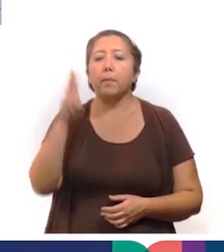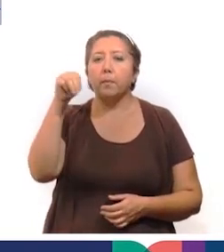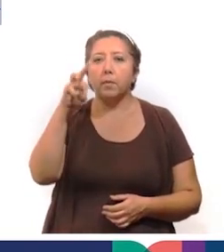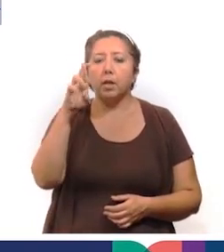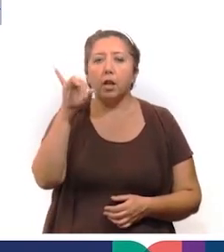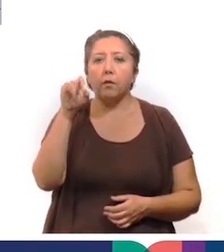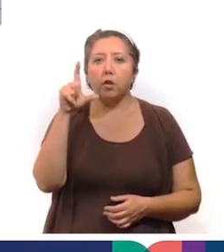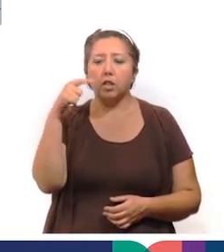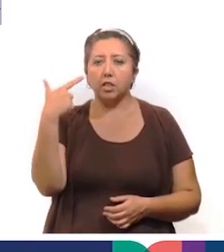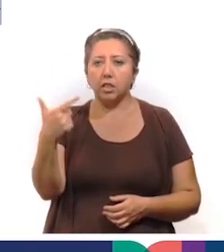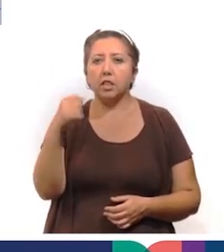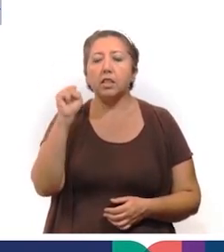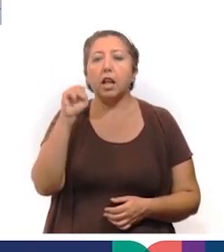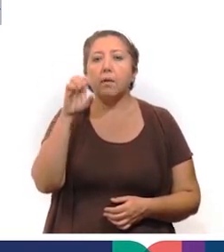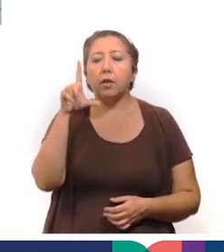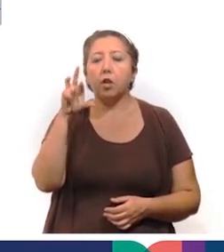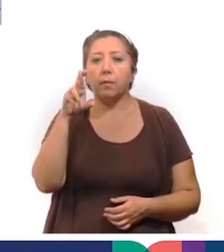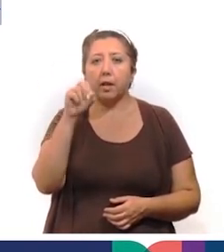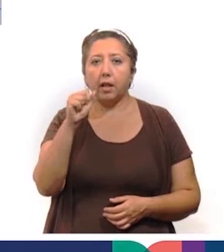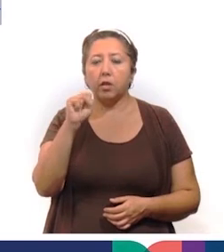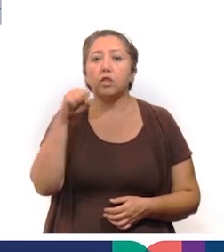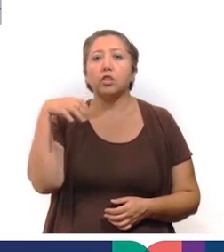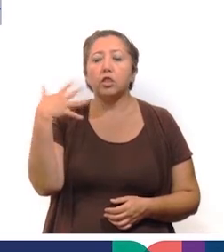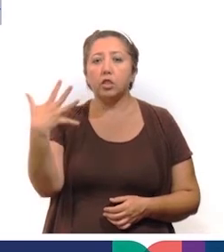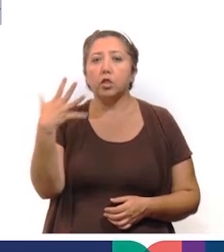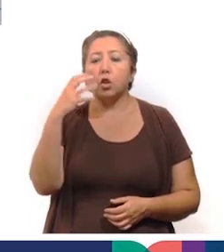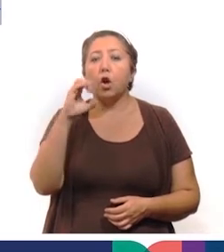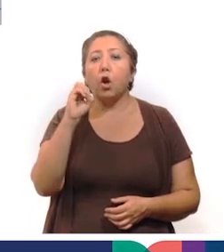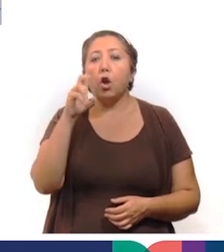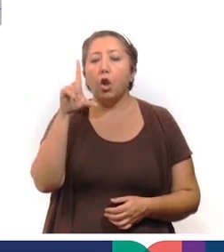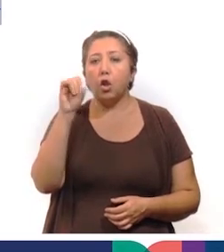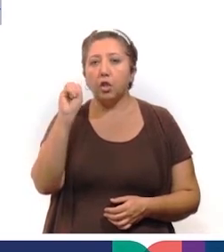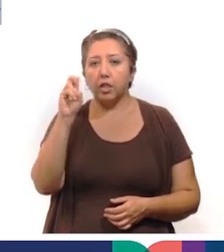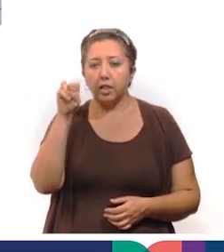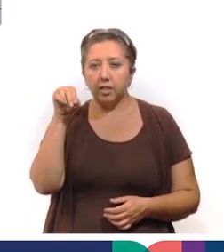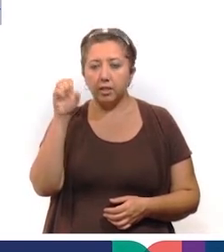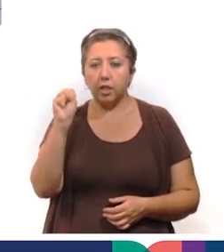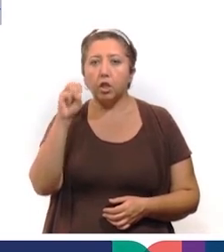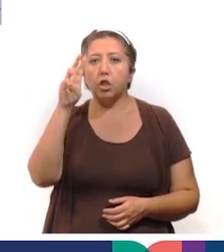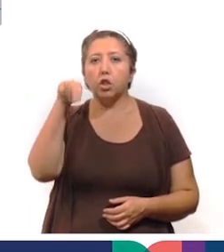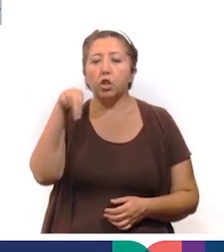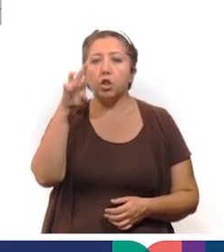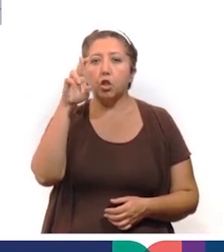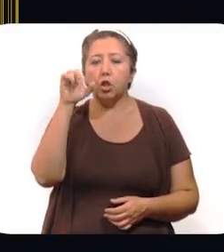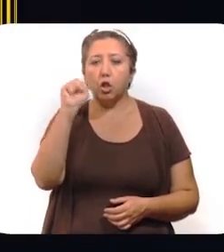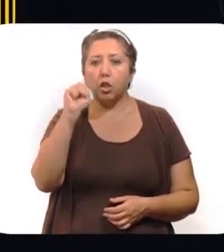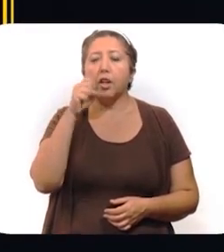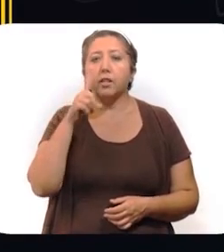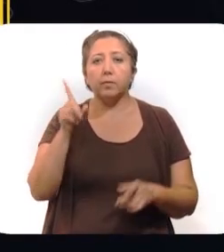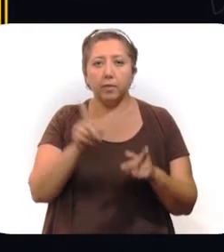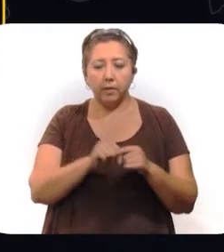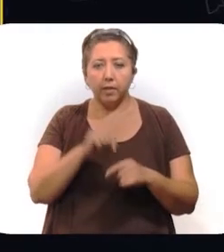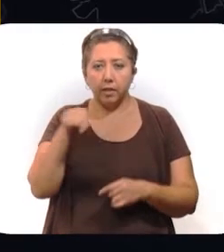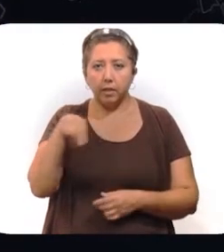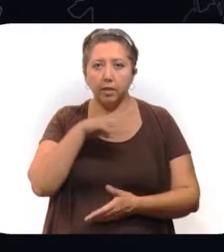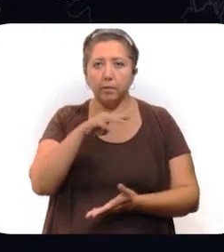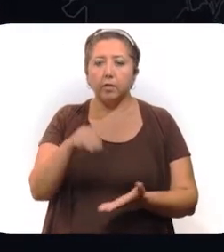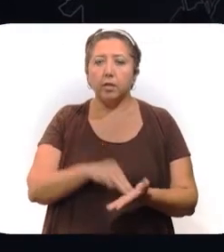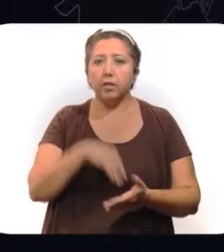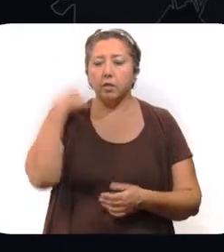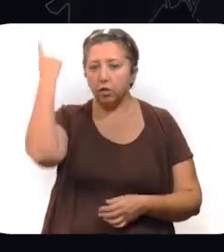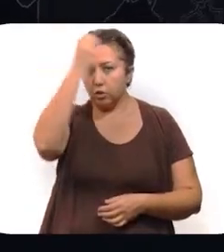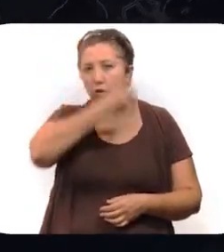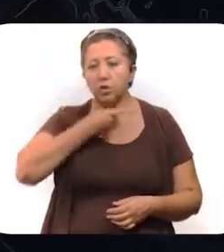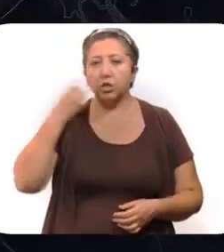Miraflores, 7, Salvador Alvarado, 6 y 5 colonias, Montes de Amé, Nora Quintana, 5. Específicamente en Mérida se han